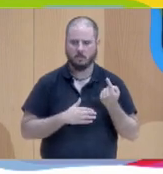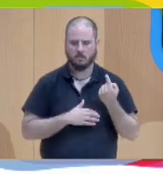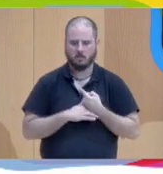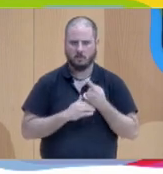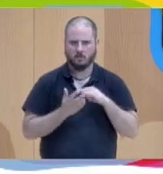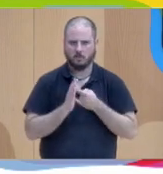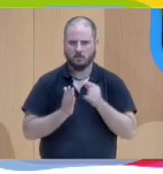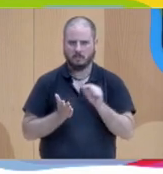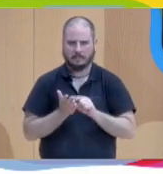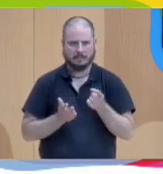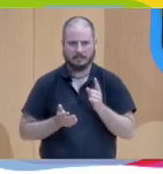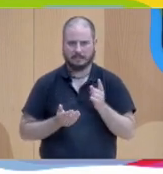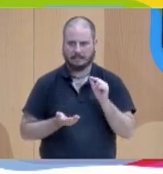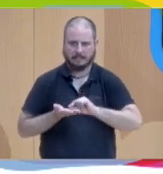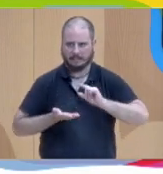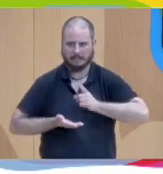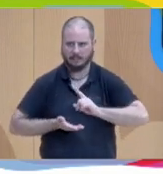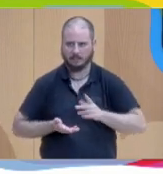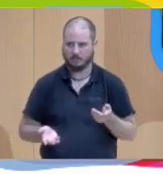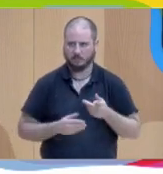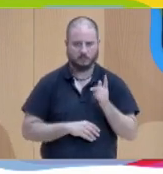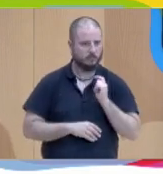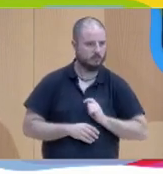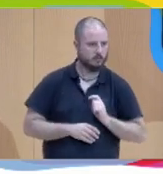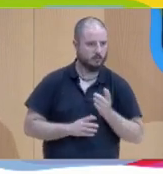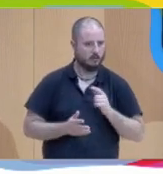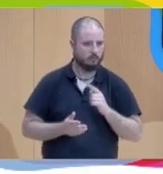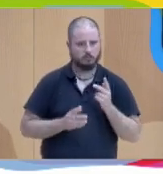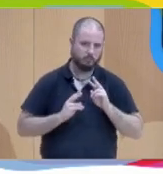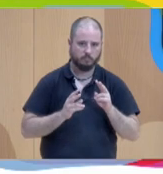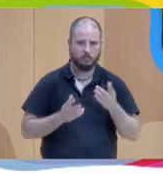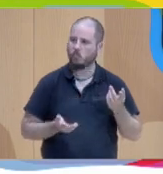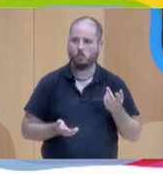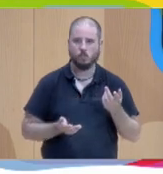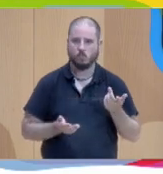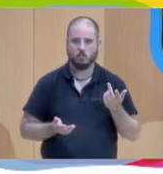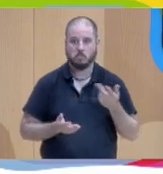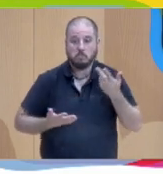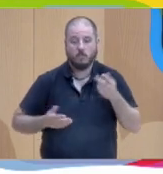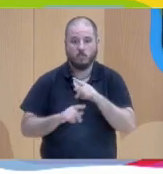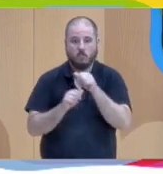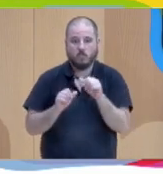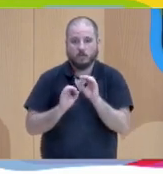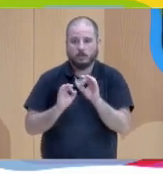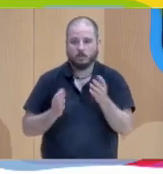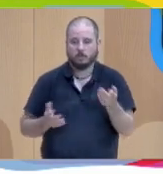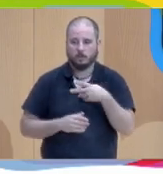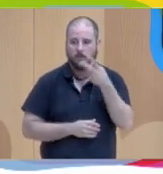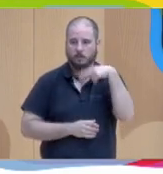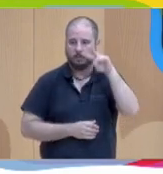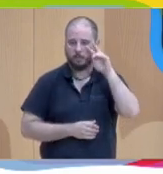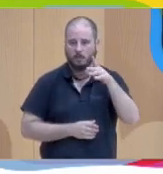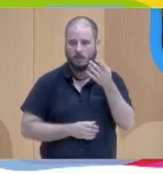rápidas, inmediatas, ¿no? Profesionales y resolutivas, sino que, de alguna manera, esa experiencia yo creo que hay que